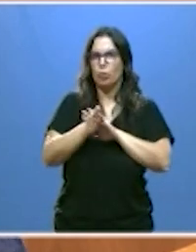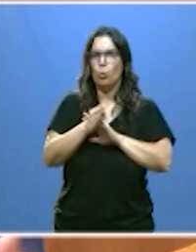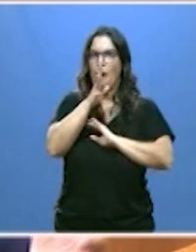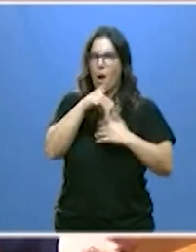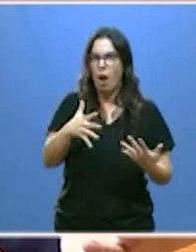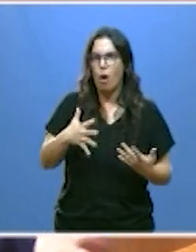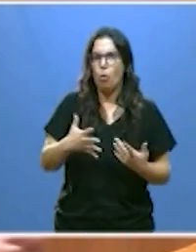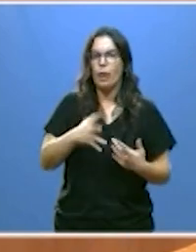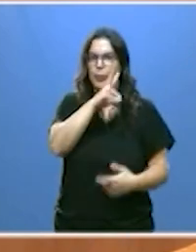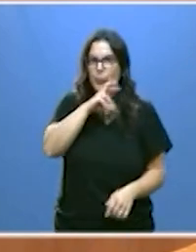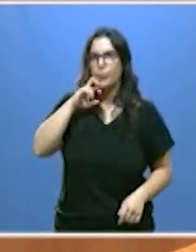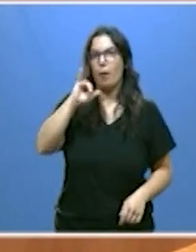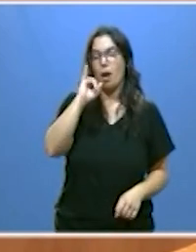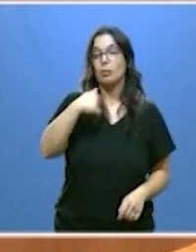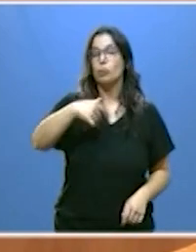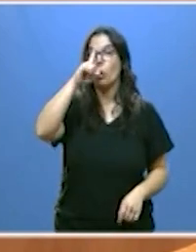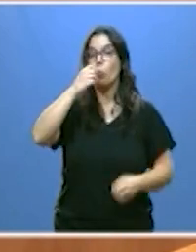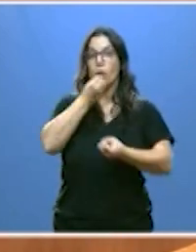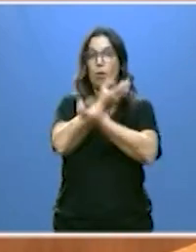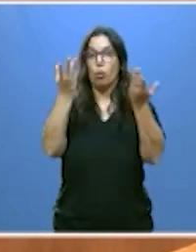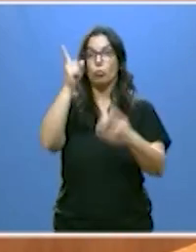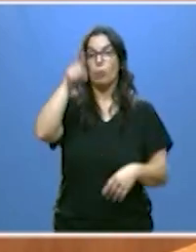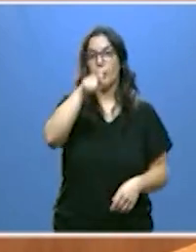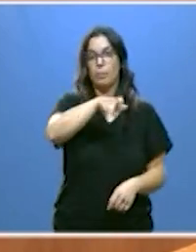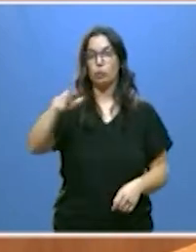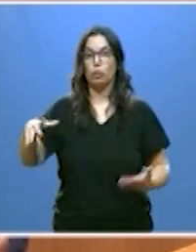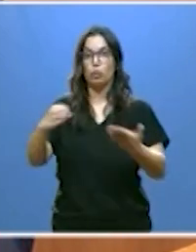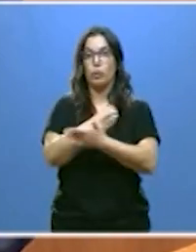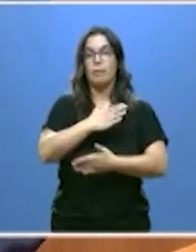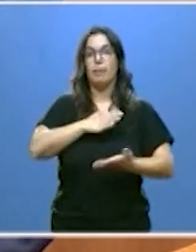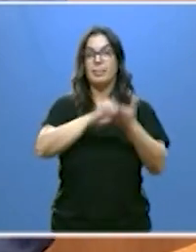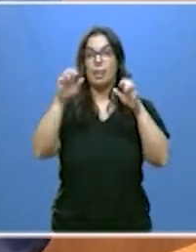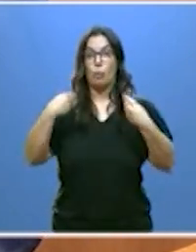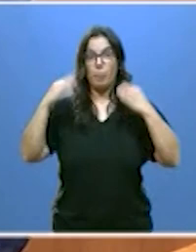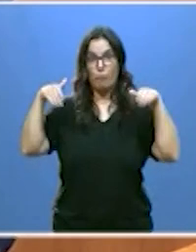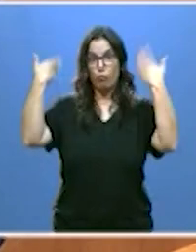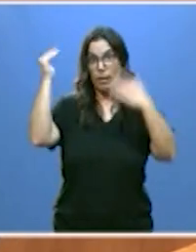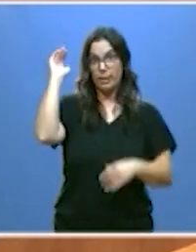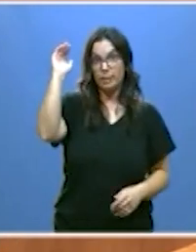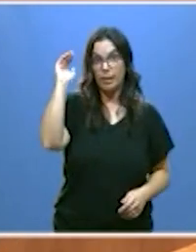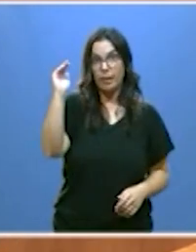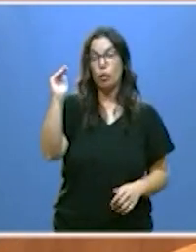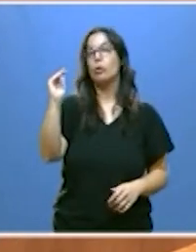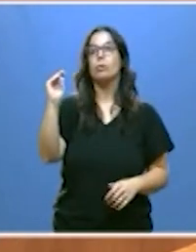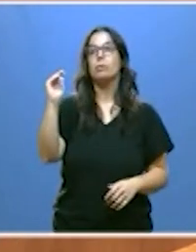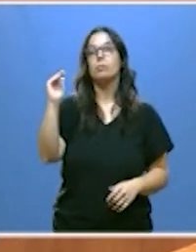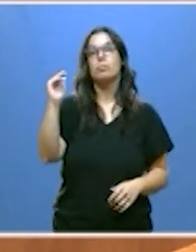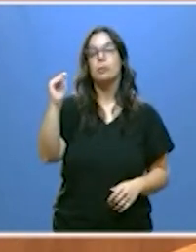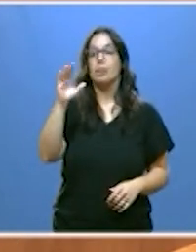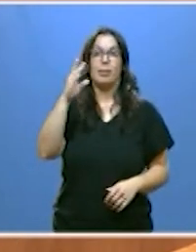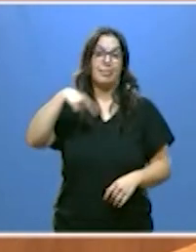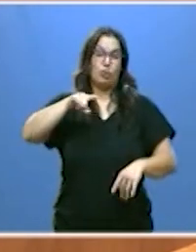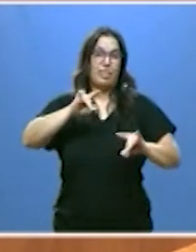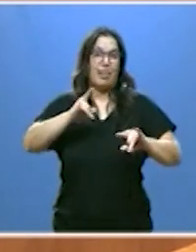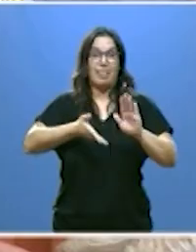días. Y recuerdo aquí a todos los castellanos y leoneses que residen en el exterior que la vida les hizo dejar su